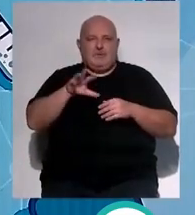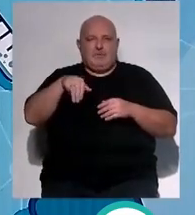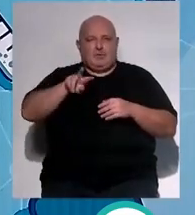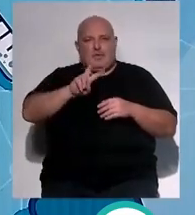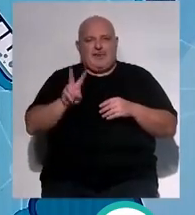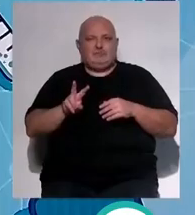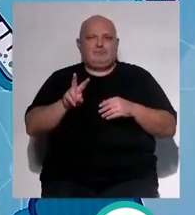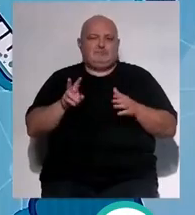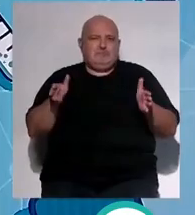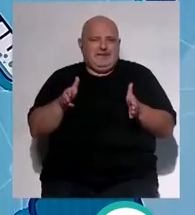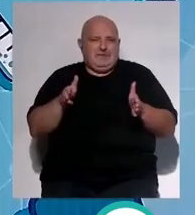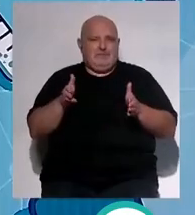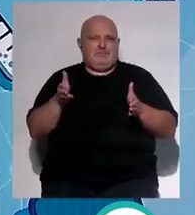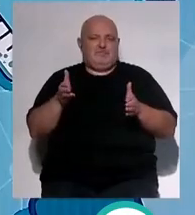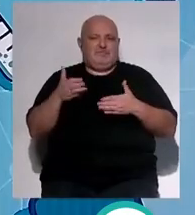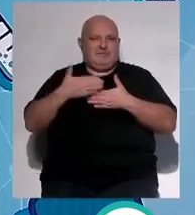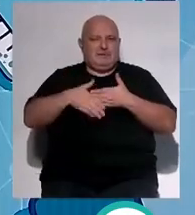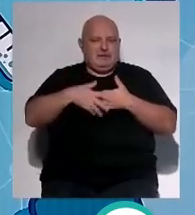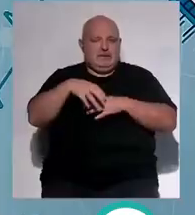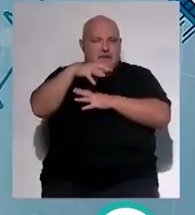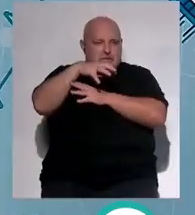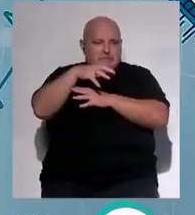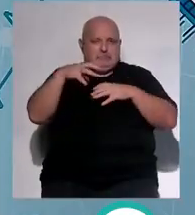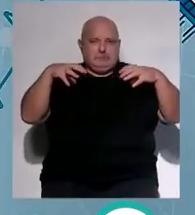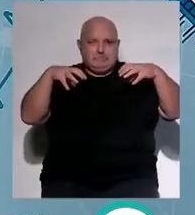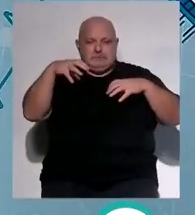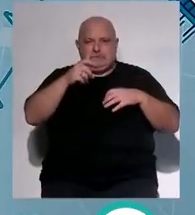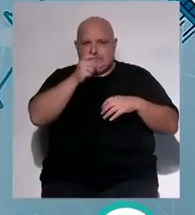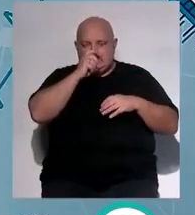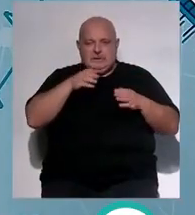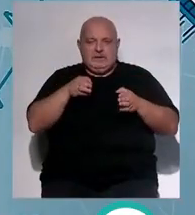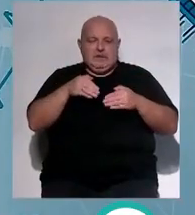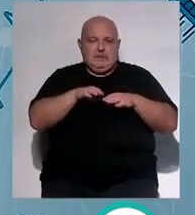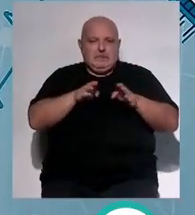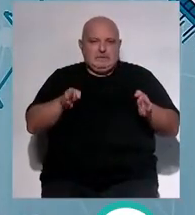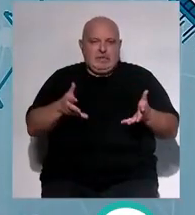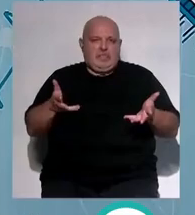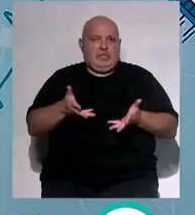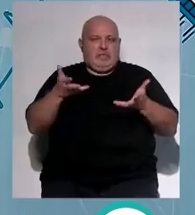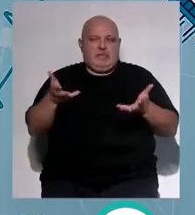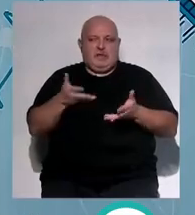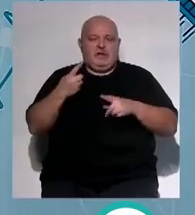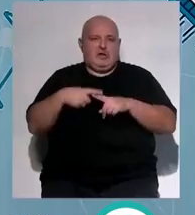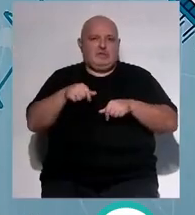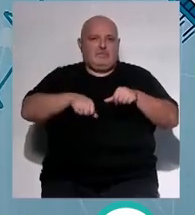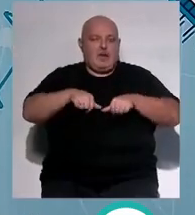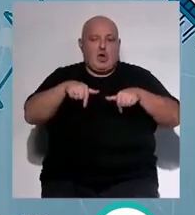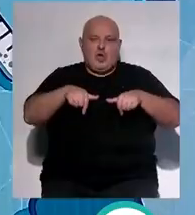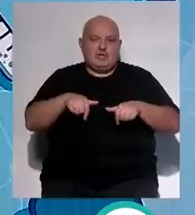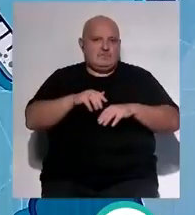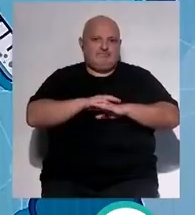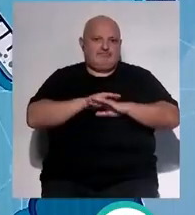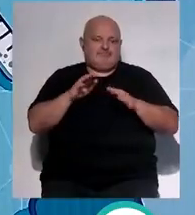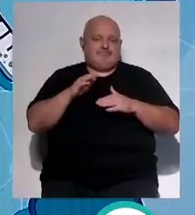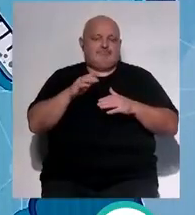metros cuadrados con una lámpara quirúrgica y una mesa de quirófano se solventaban muchas intervenciones hoy en